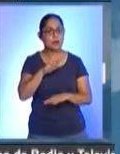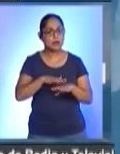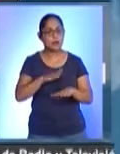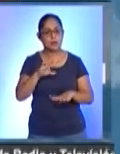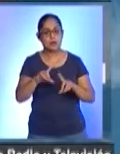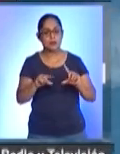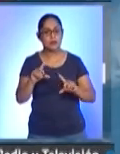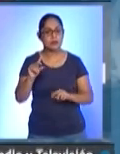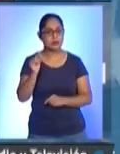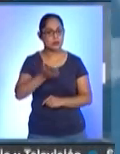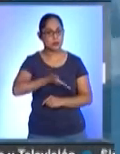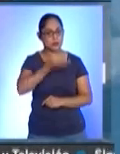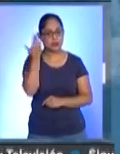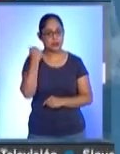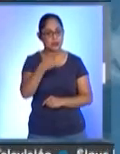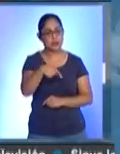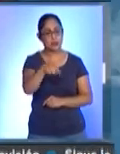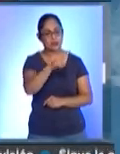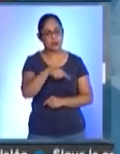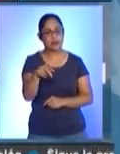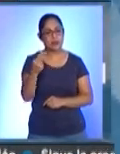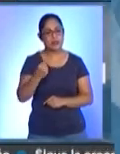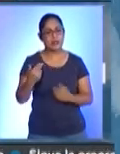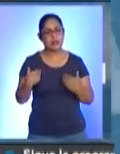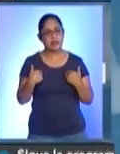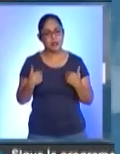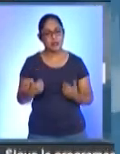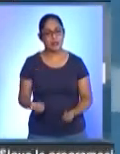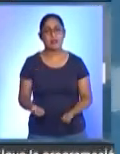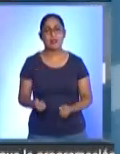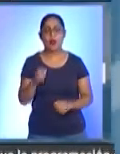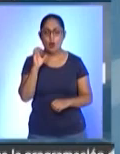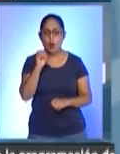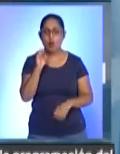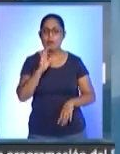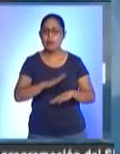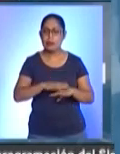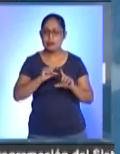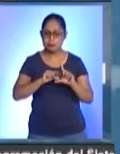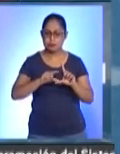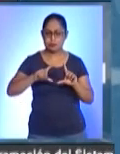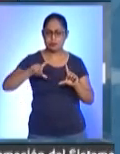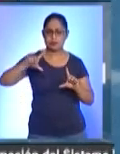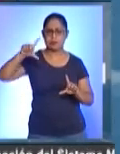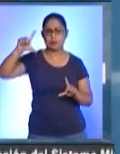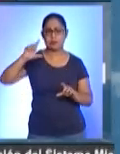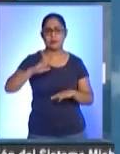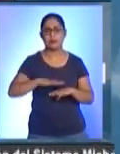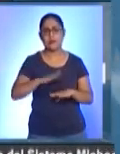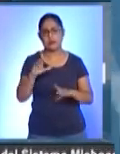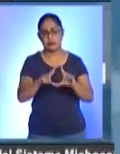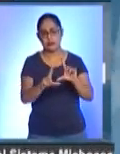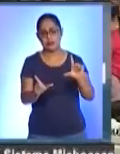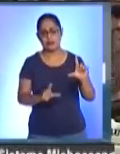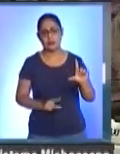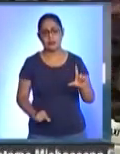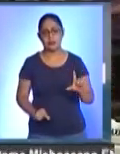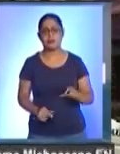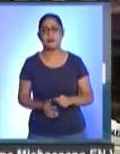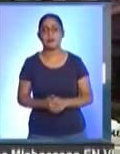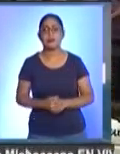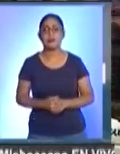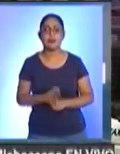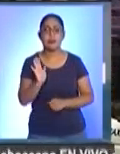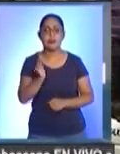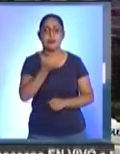hemos entendido o veremos un repunte global de casos a nivel nacional, incluyendo Michoacán. Si